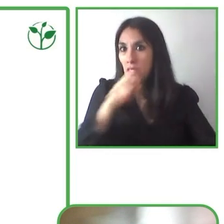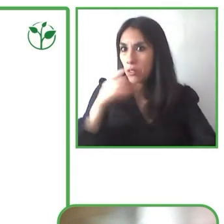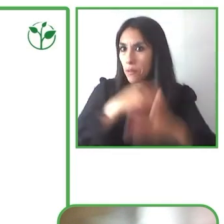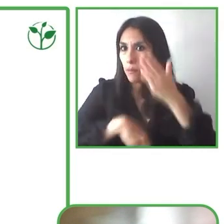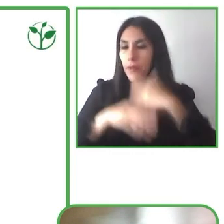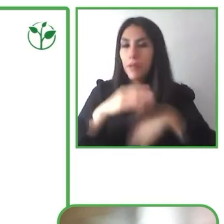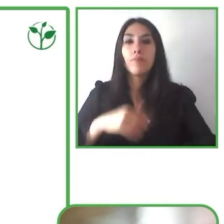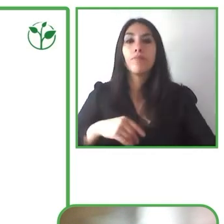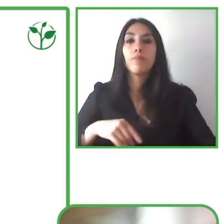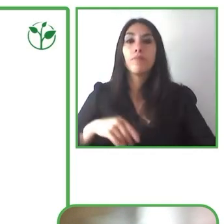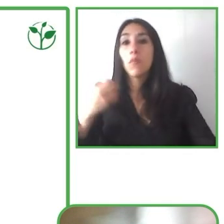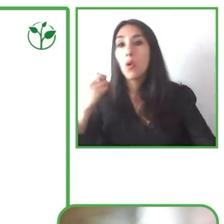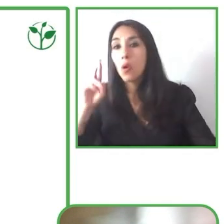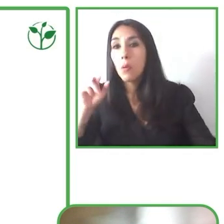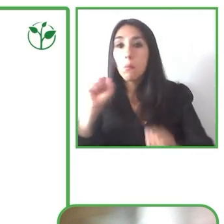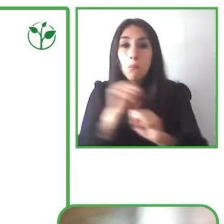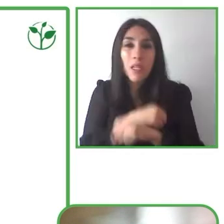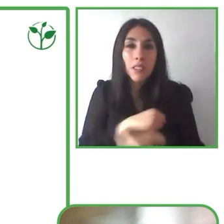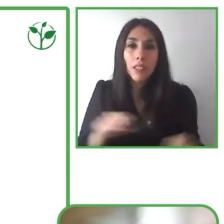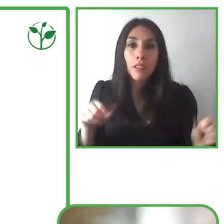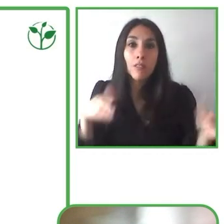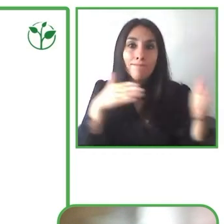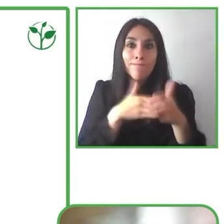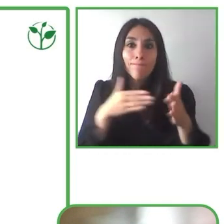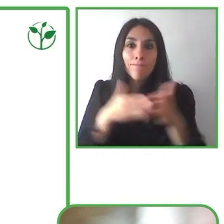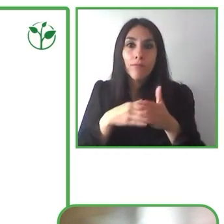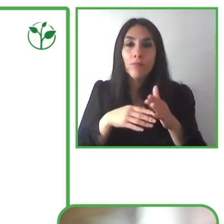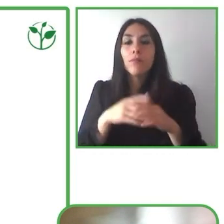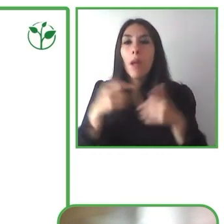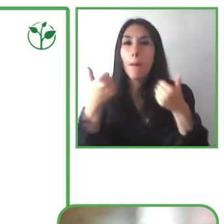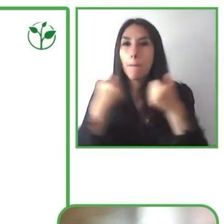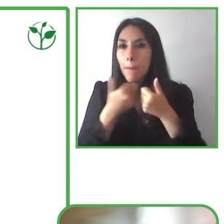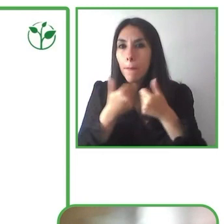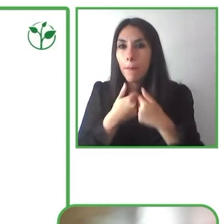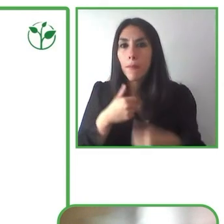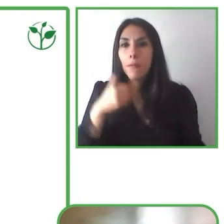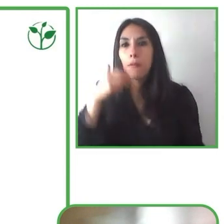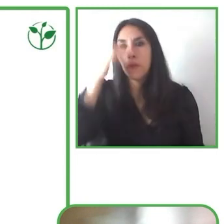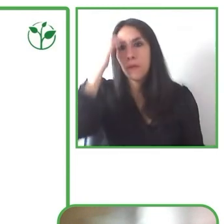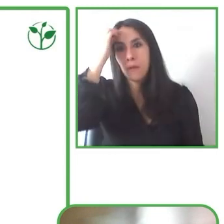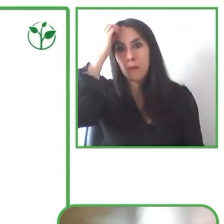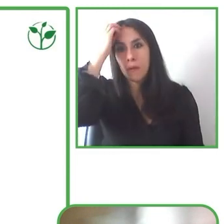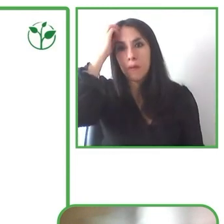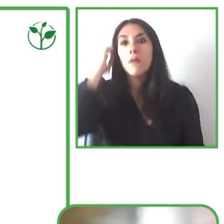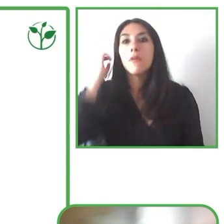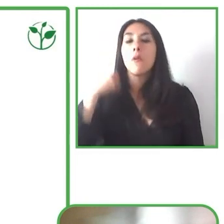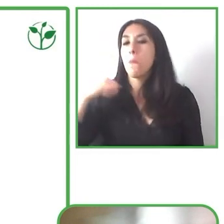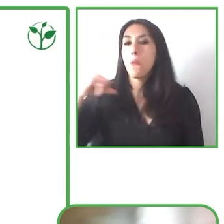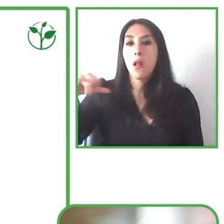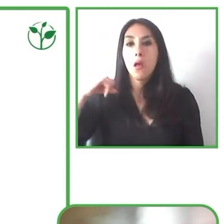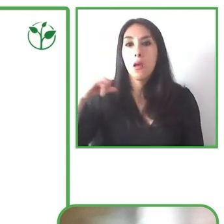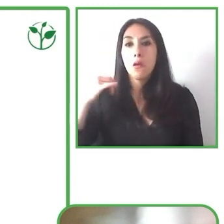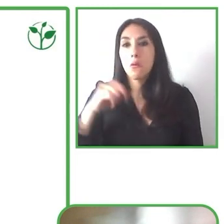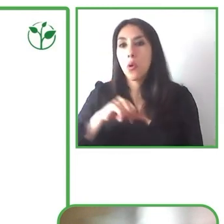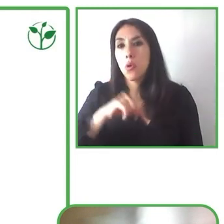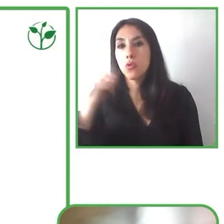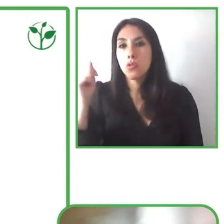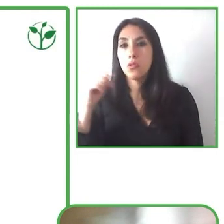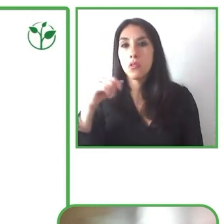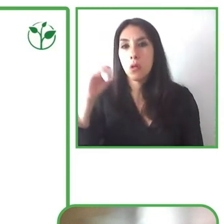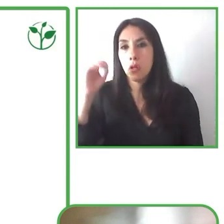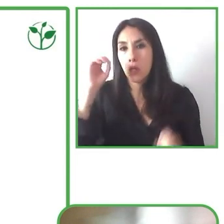creativo e innovador de una manera seria y profesional al mismo nivel que las personas sin discapacidad. En la siguiente diapositiva